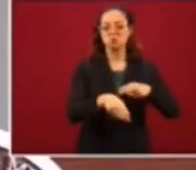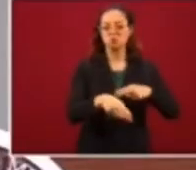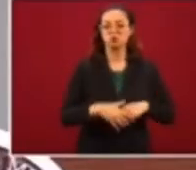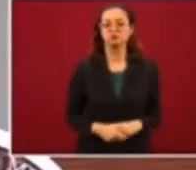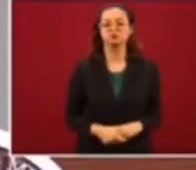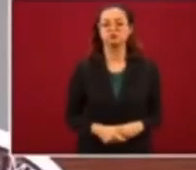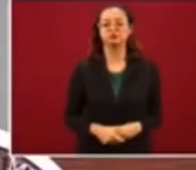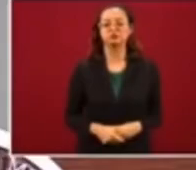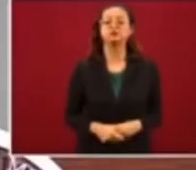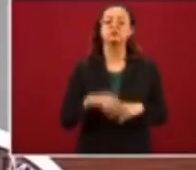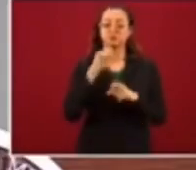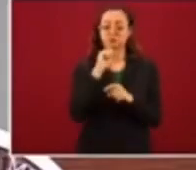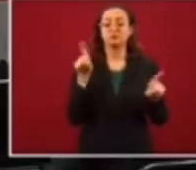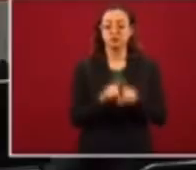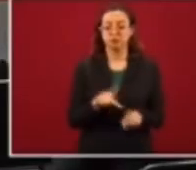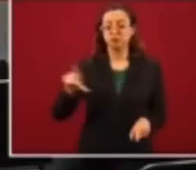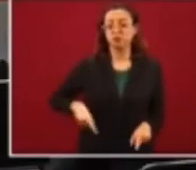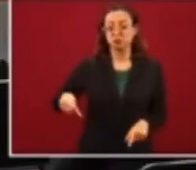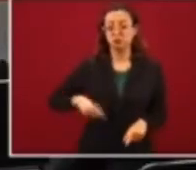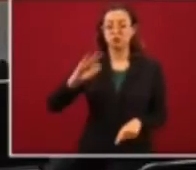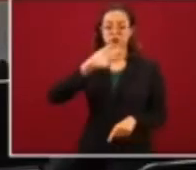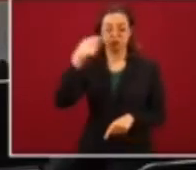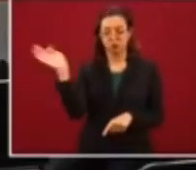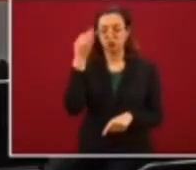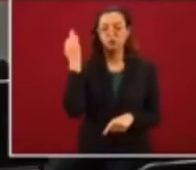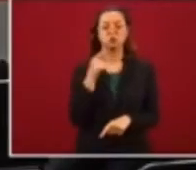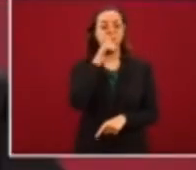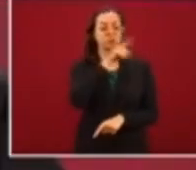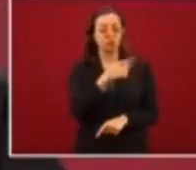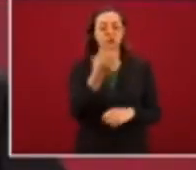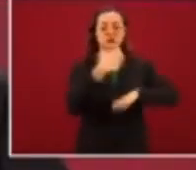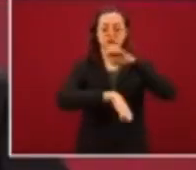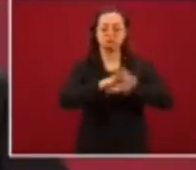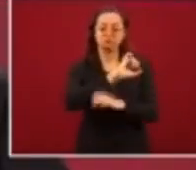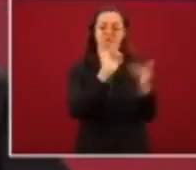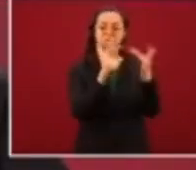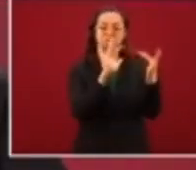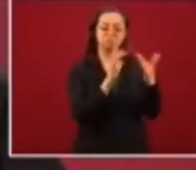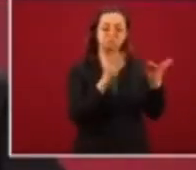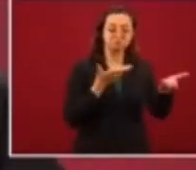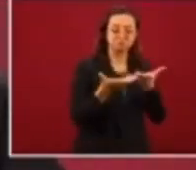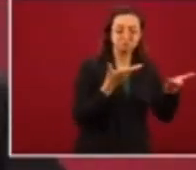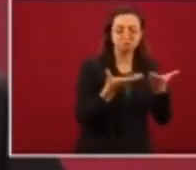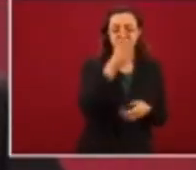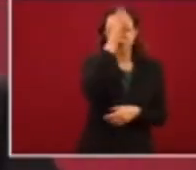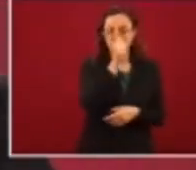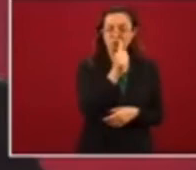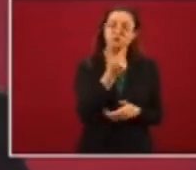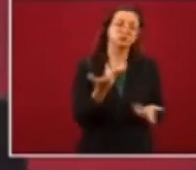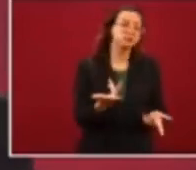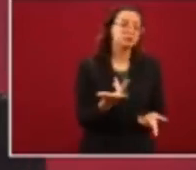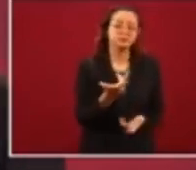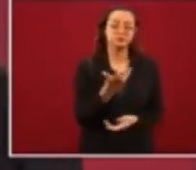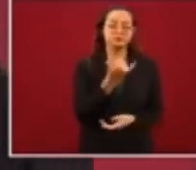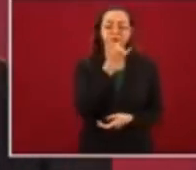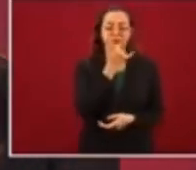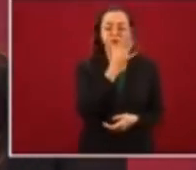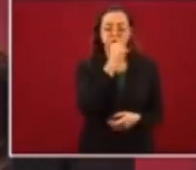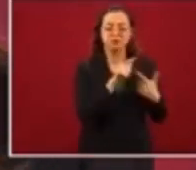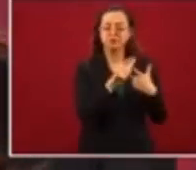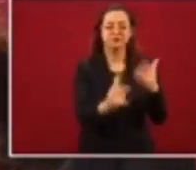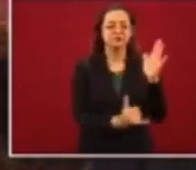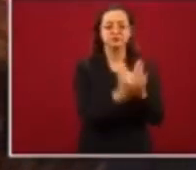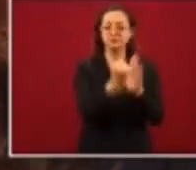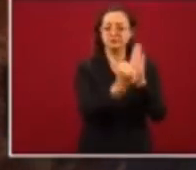y de inmediato el Gobierno Federal se va a poner en contacto con la empresa para buscar opciones para subsanar los daños. Esto es